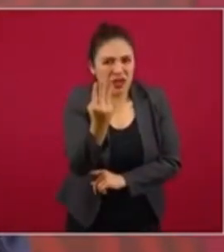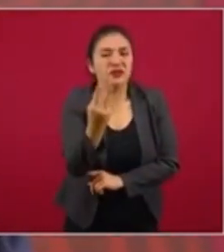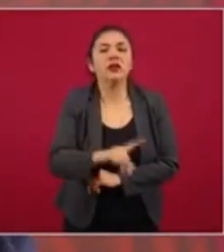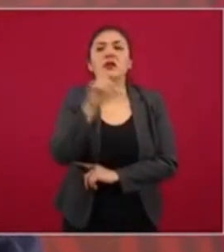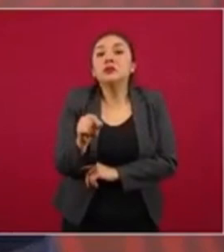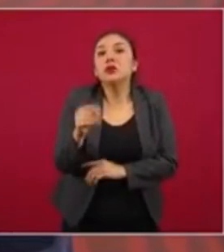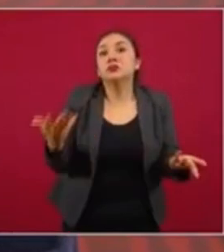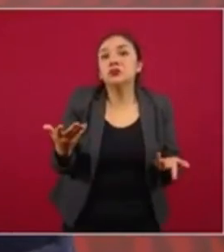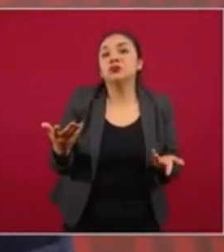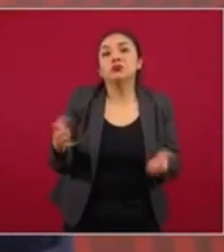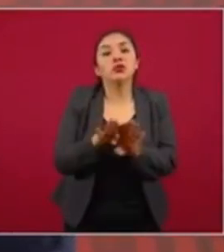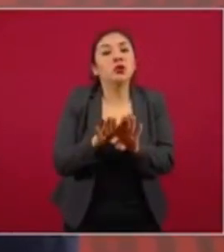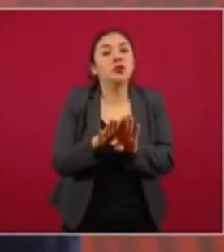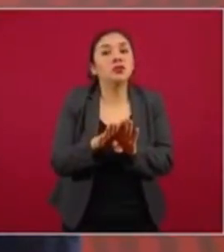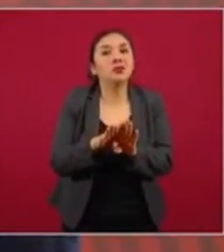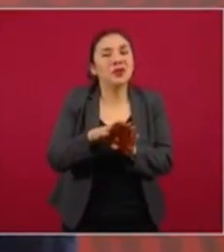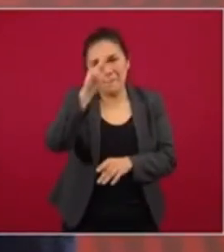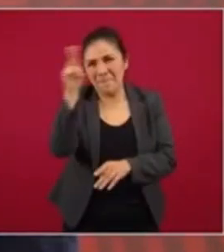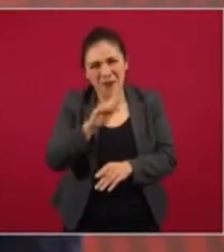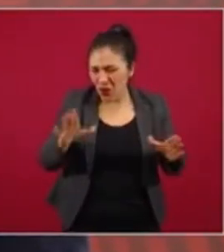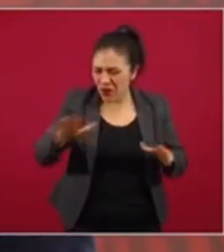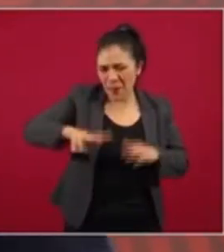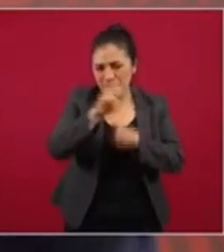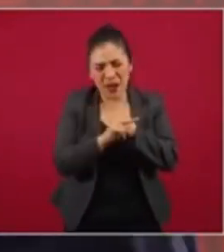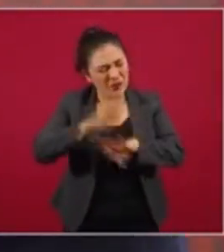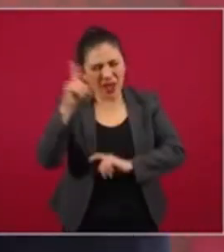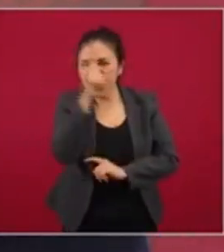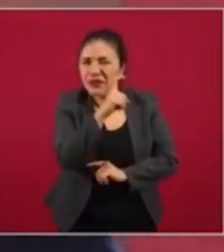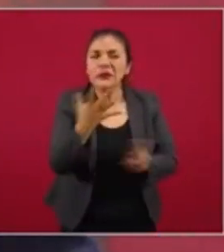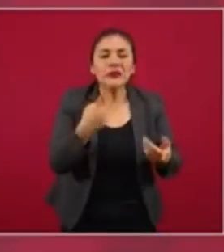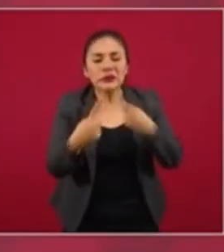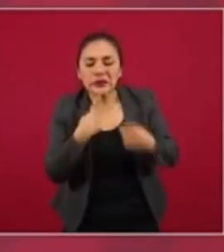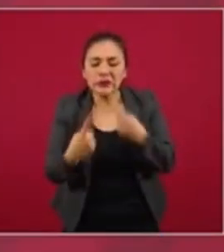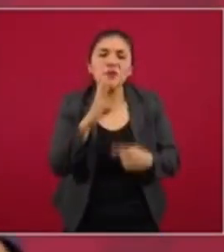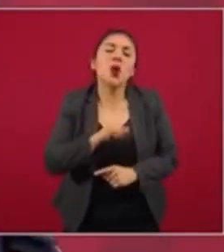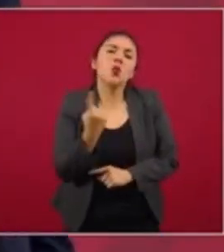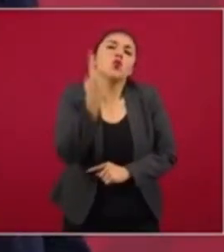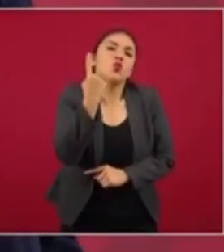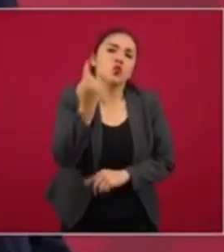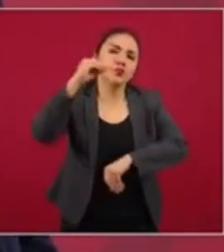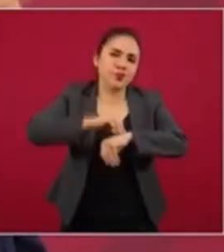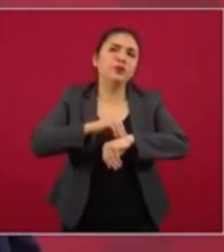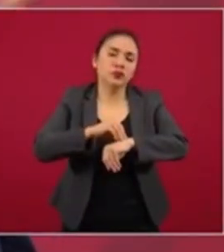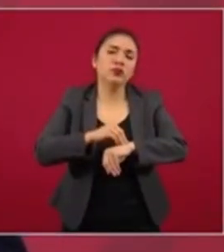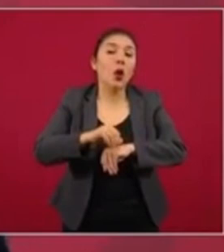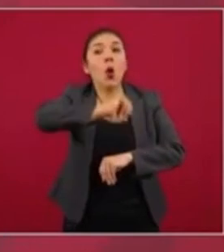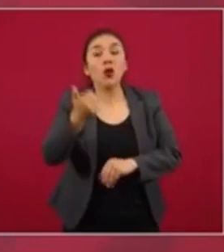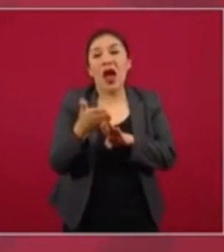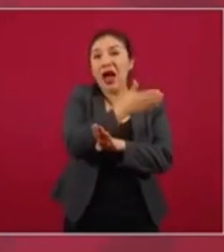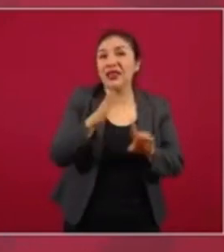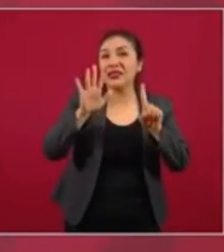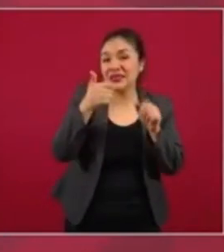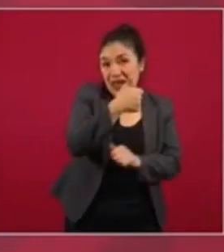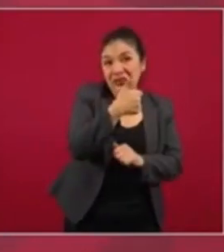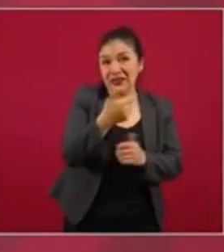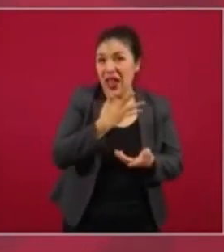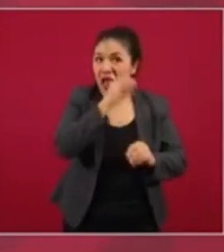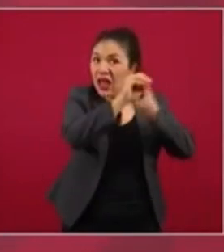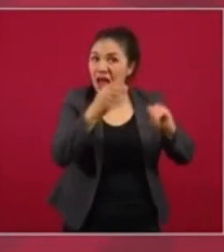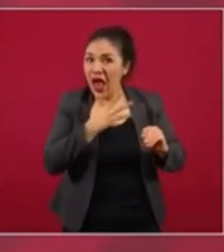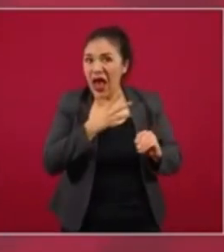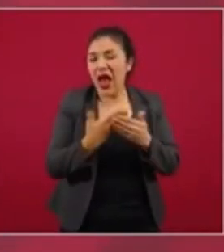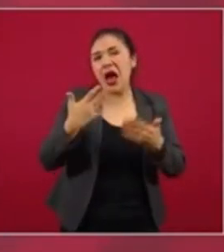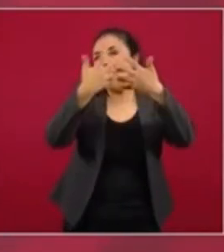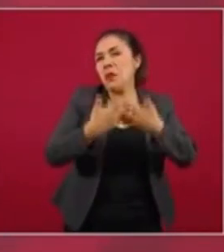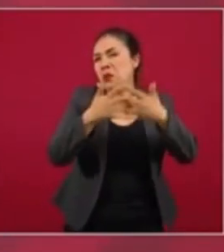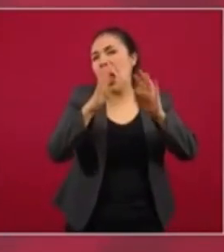Luego, porque nos dejaron en una situación muy difícil, optamos por una y rehabilitar las seis que